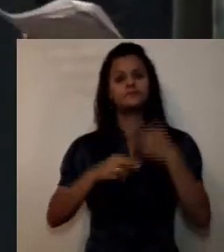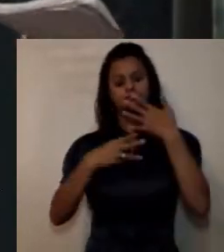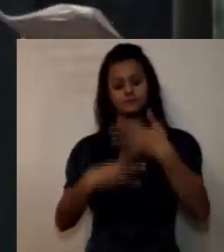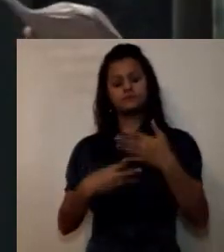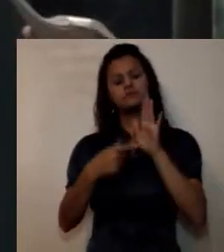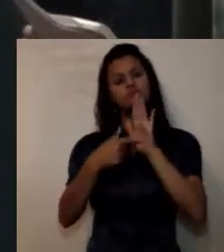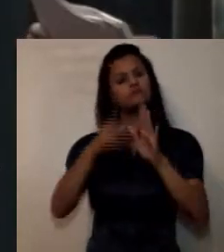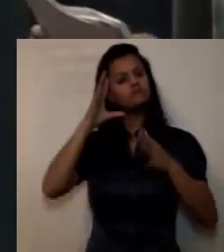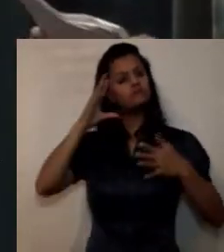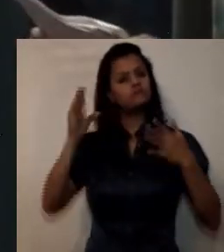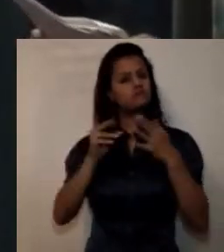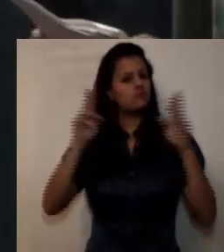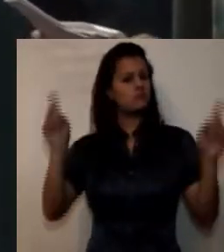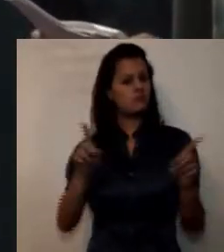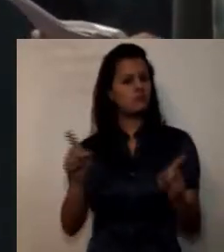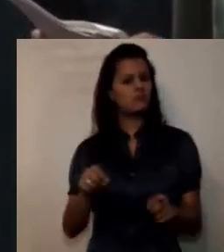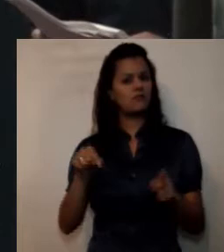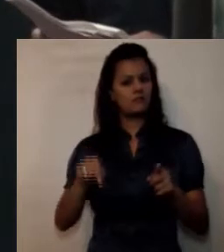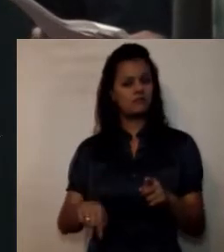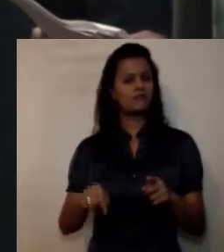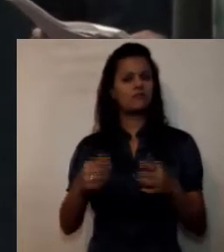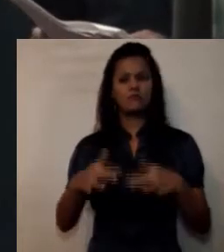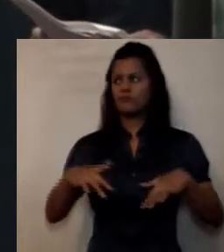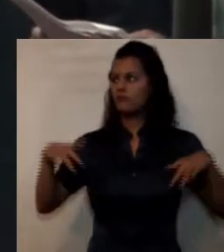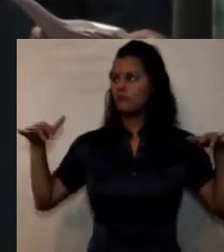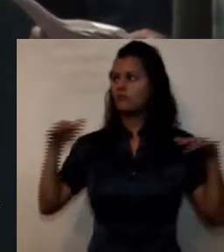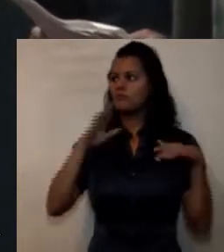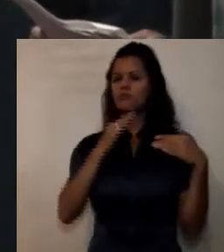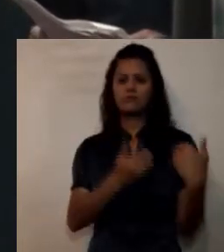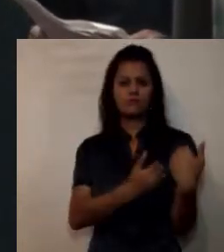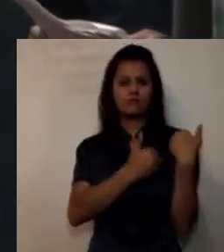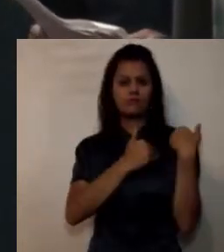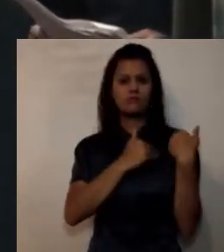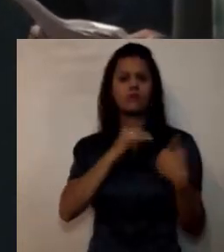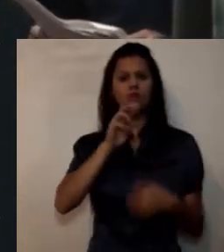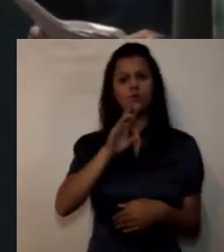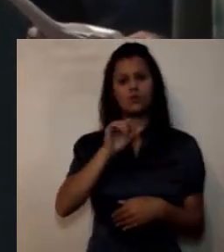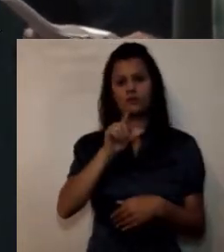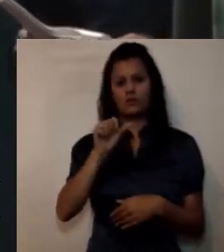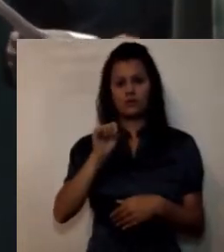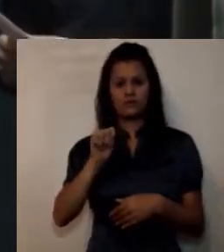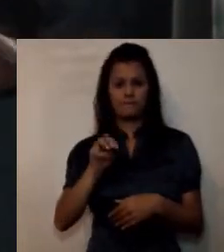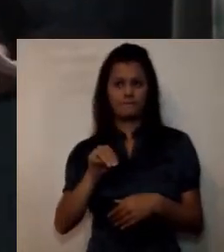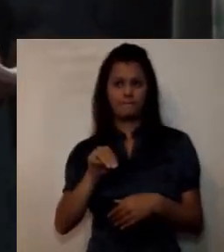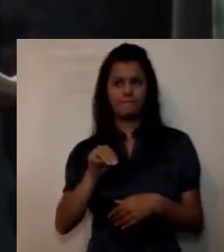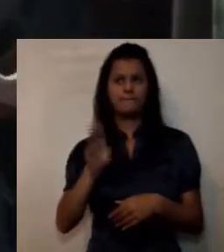evento a cargo del doctor José William Castro Salgado jefe de la oficina asesora de planeación